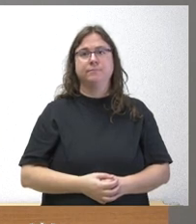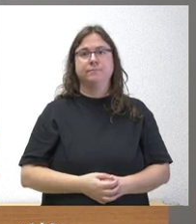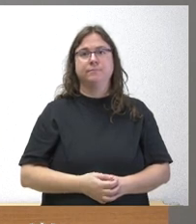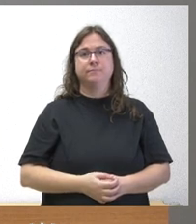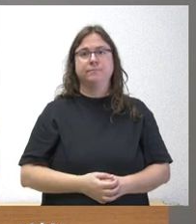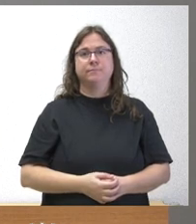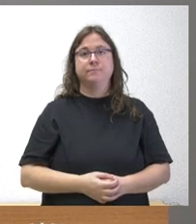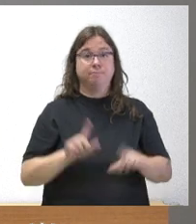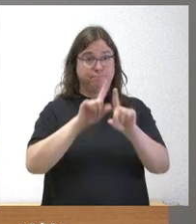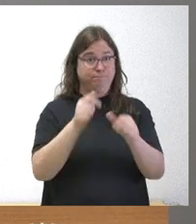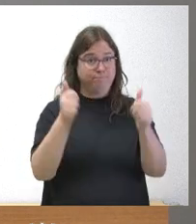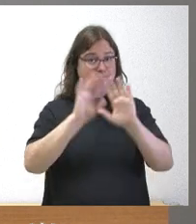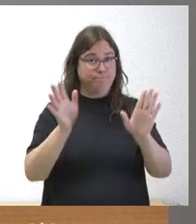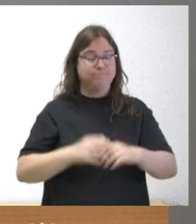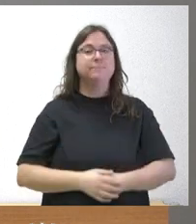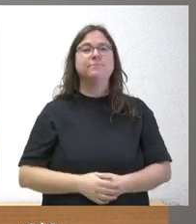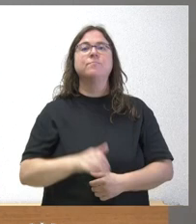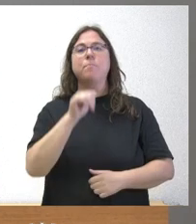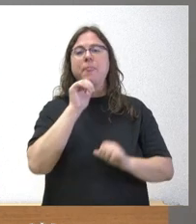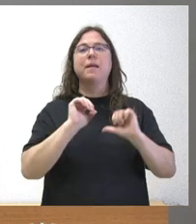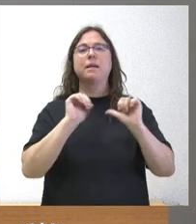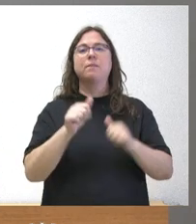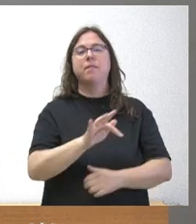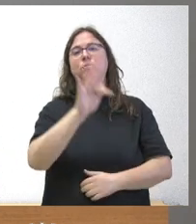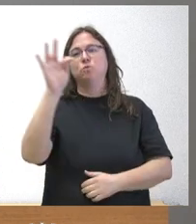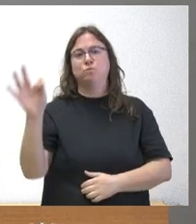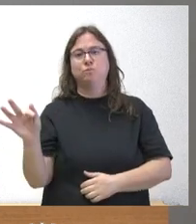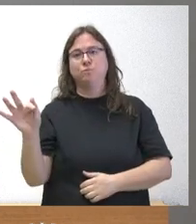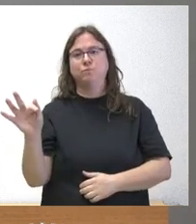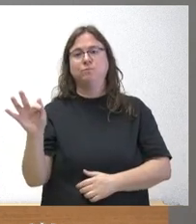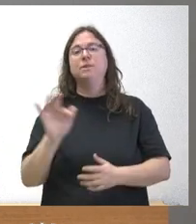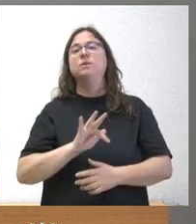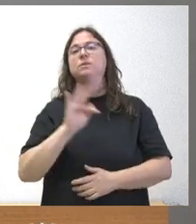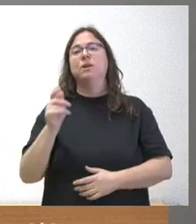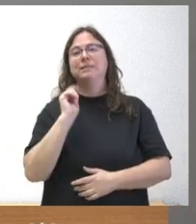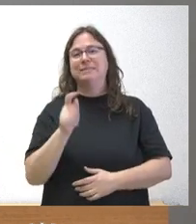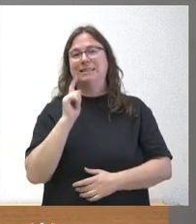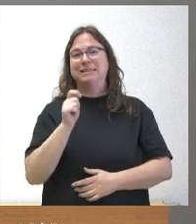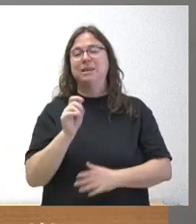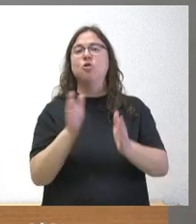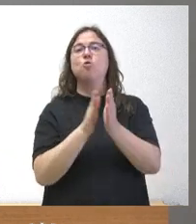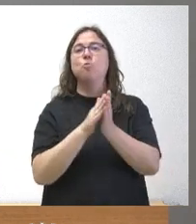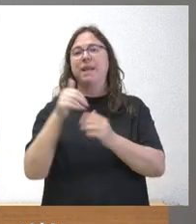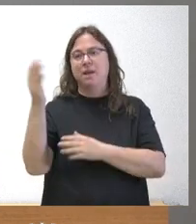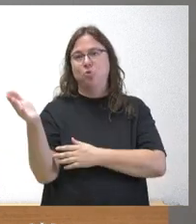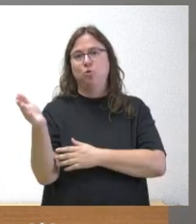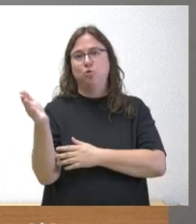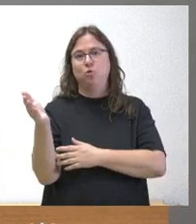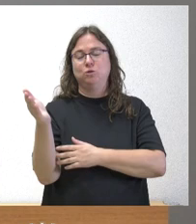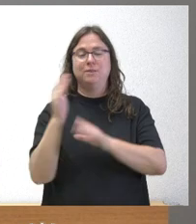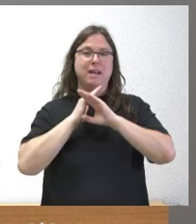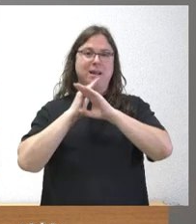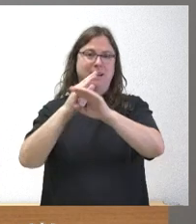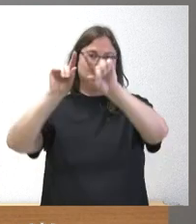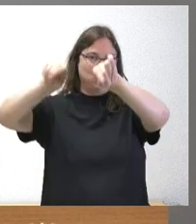¿Más preguntas? Abrimos entonces ese turno habitual con nuestros compañeros del resto